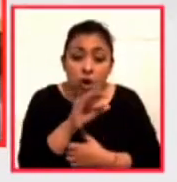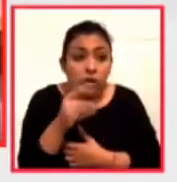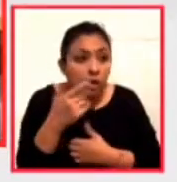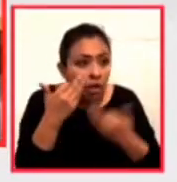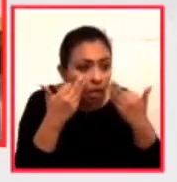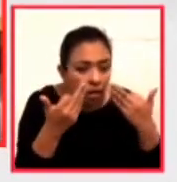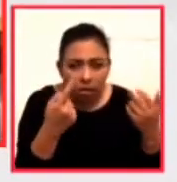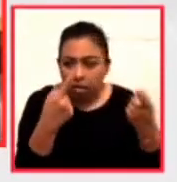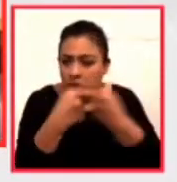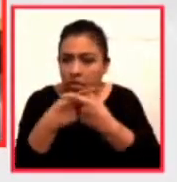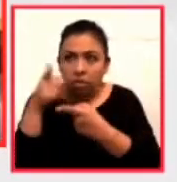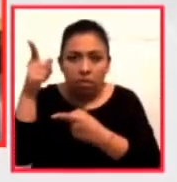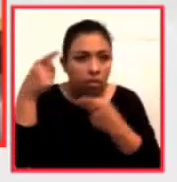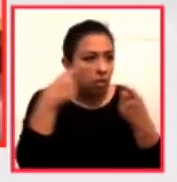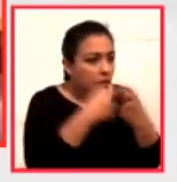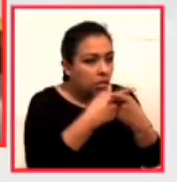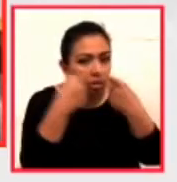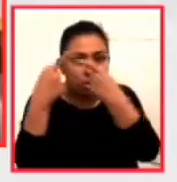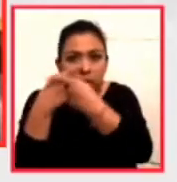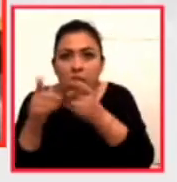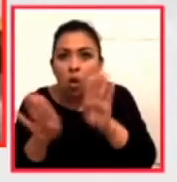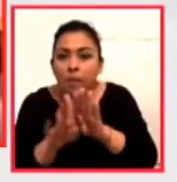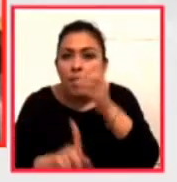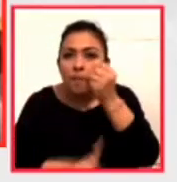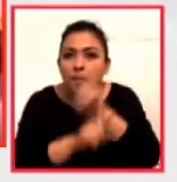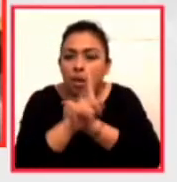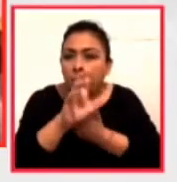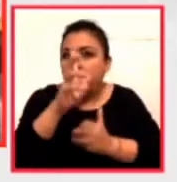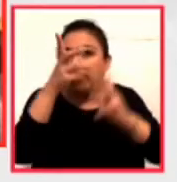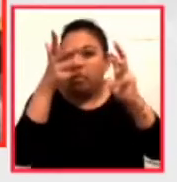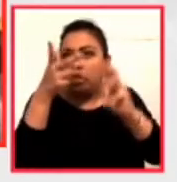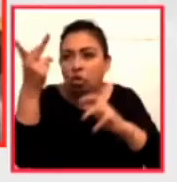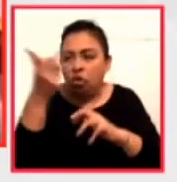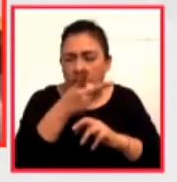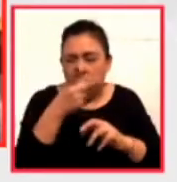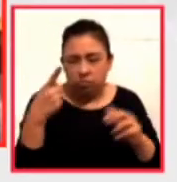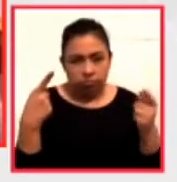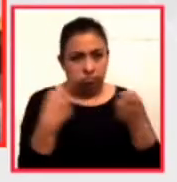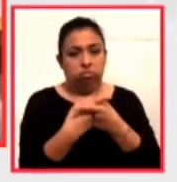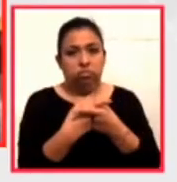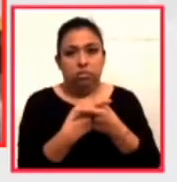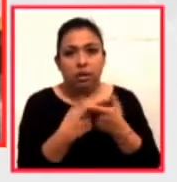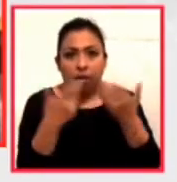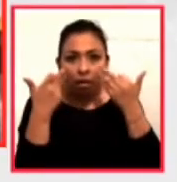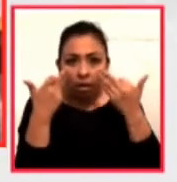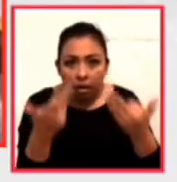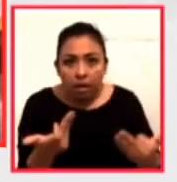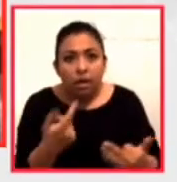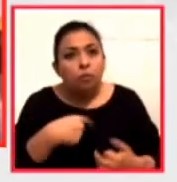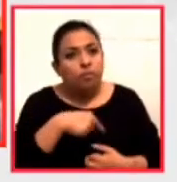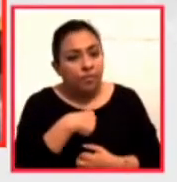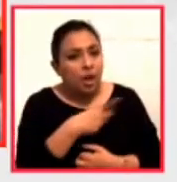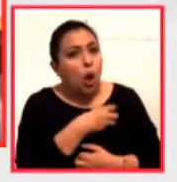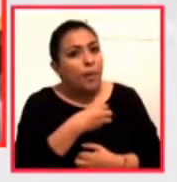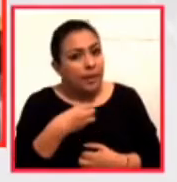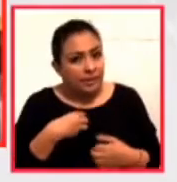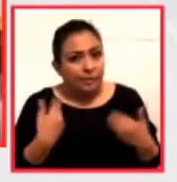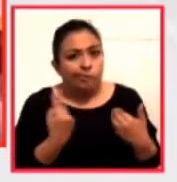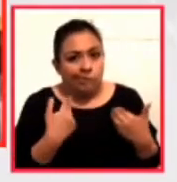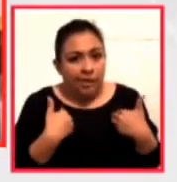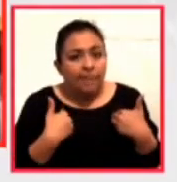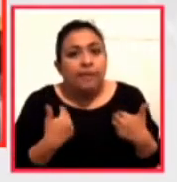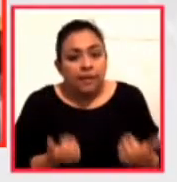contrastes del manejo de la crisis de los dos lados, lo que tenemos es una obligación uno de entender que efectivamente